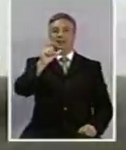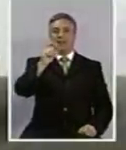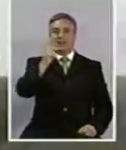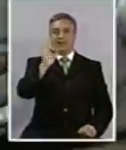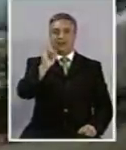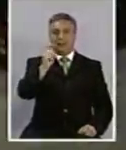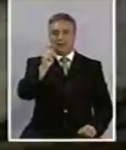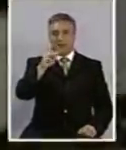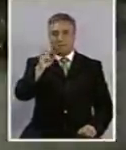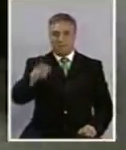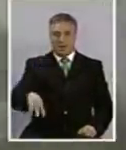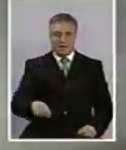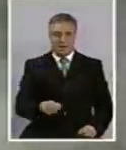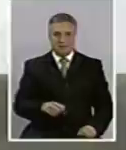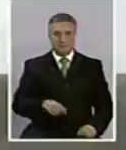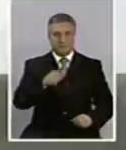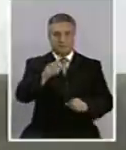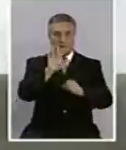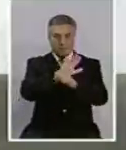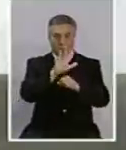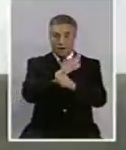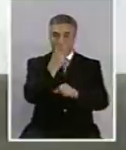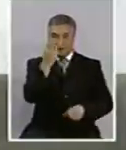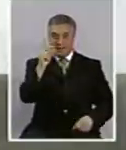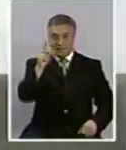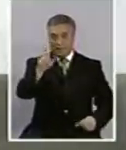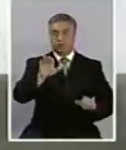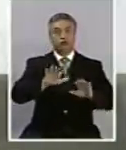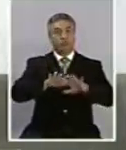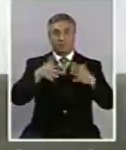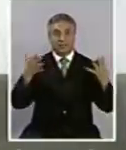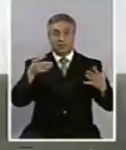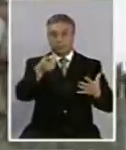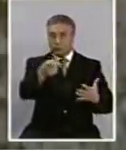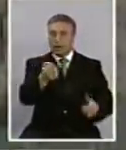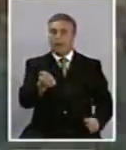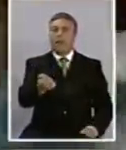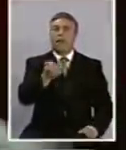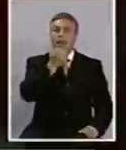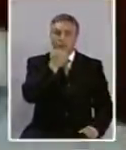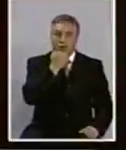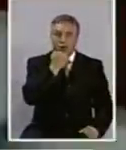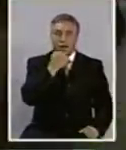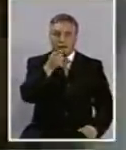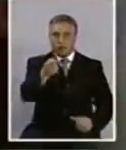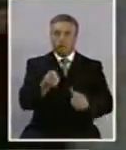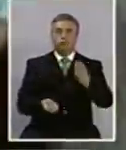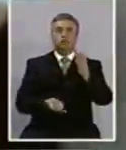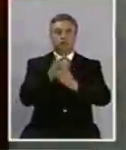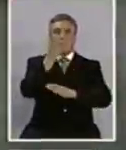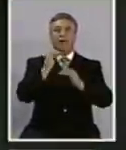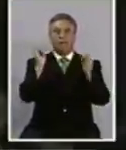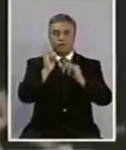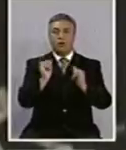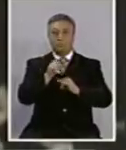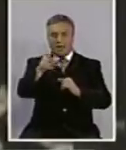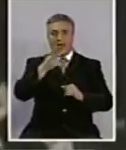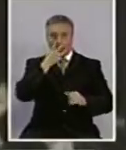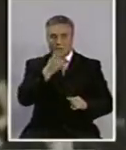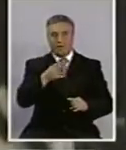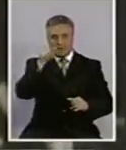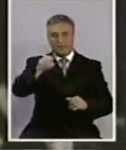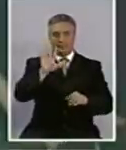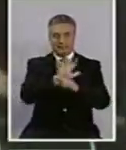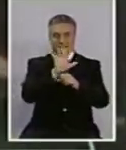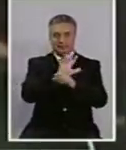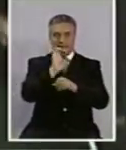Si usted pensó que después de las películas en 3D, nada podía sorprenderlo, estaba muy equivocado. Una nueva forma de ver el cine llegará pronto a nuestro